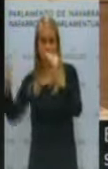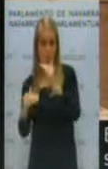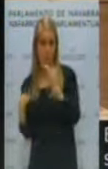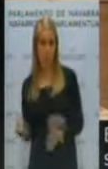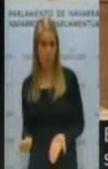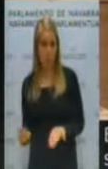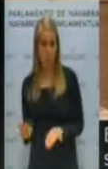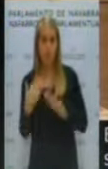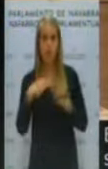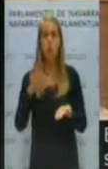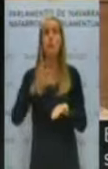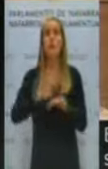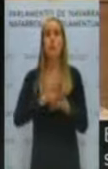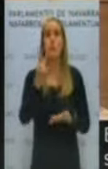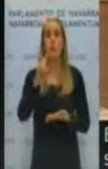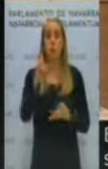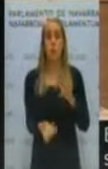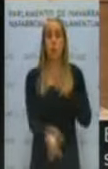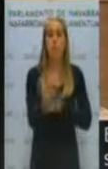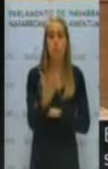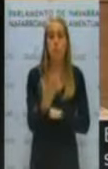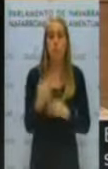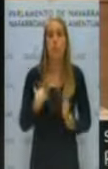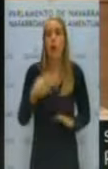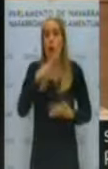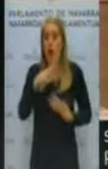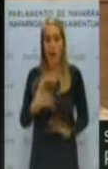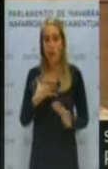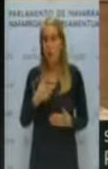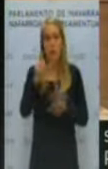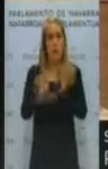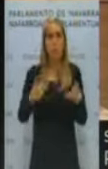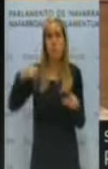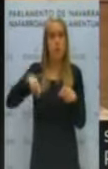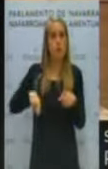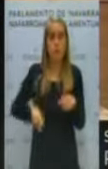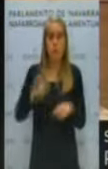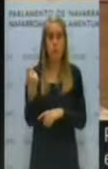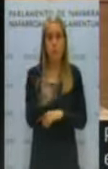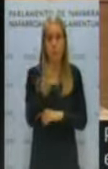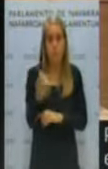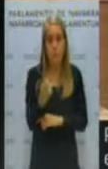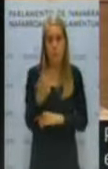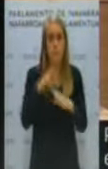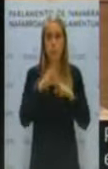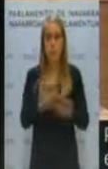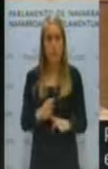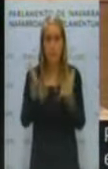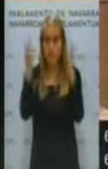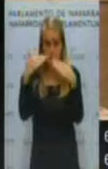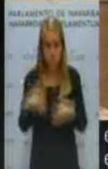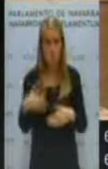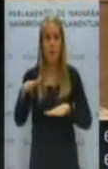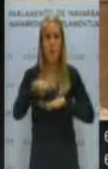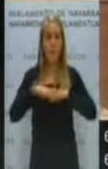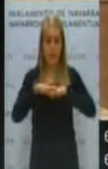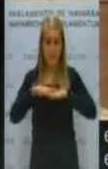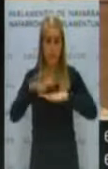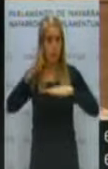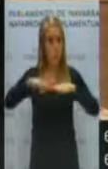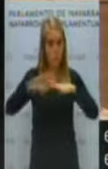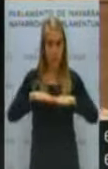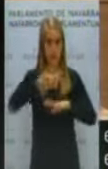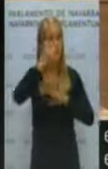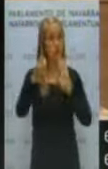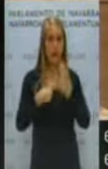crear nuevos servicios cuando no estamos prestando con el número de efectivos que tenemos hoy los básicos y los mínimos